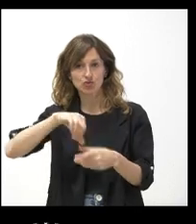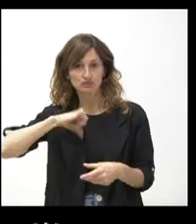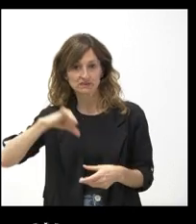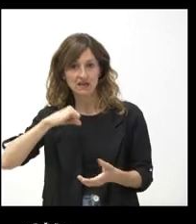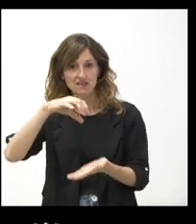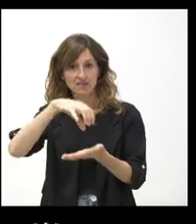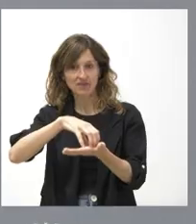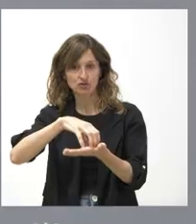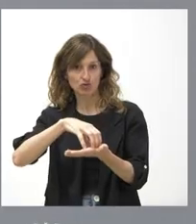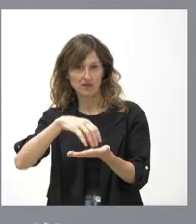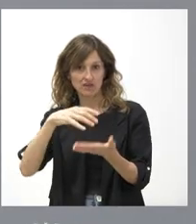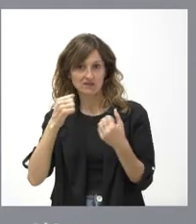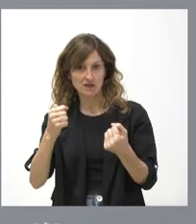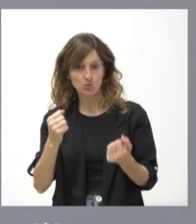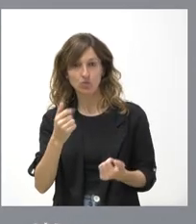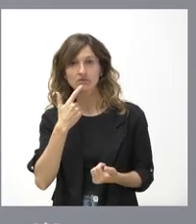sobresanitarios. Gracias.